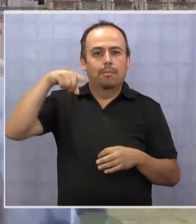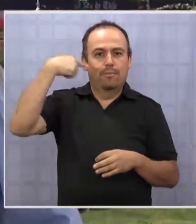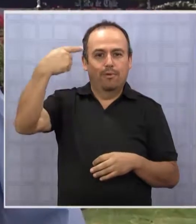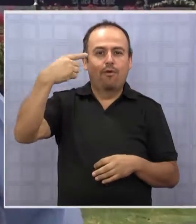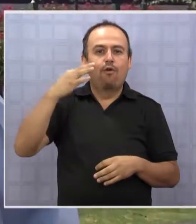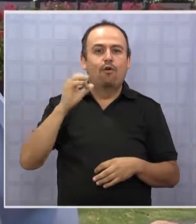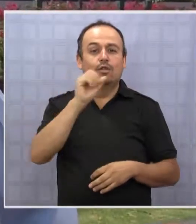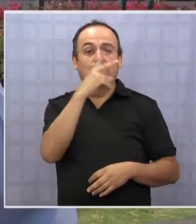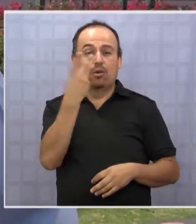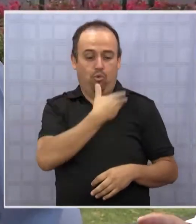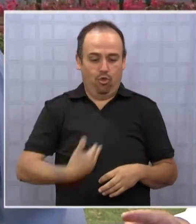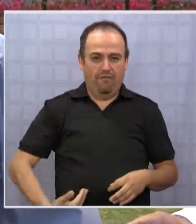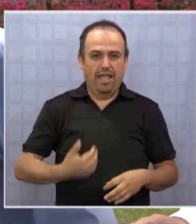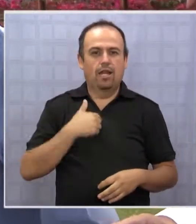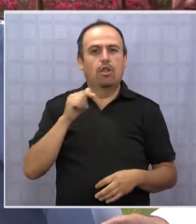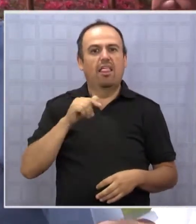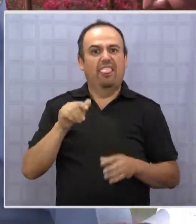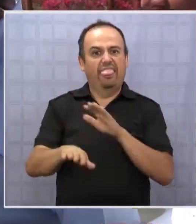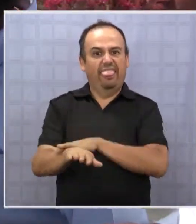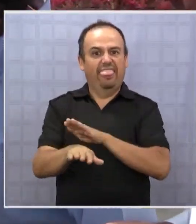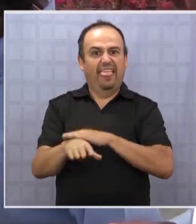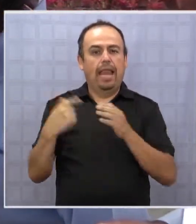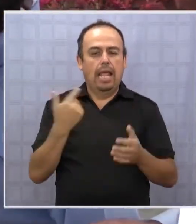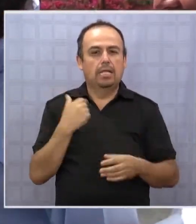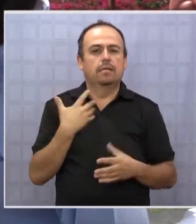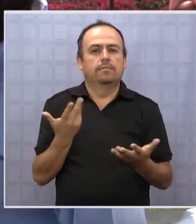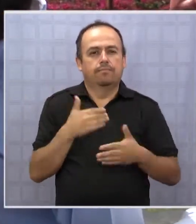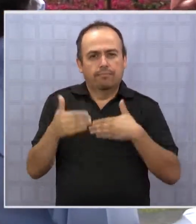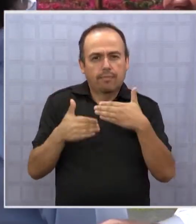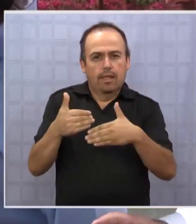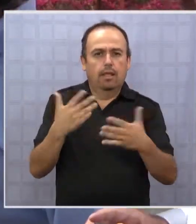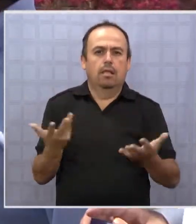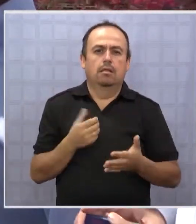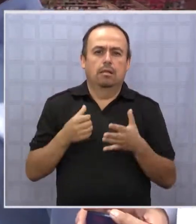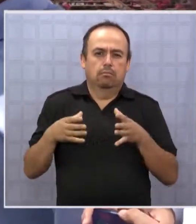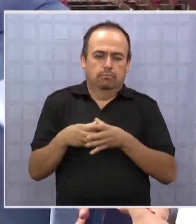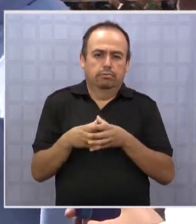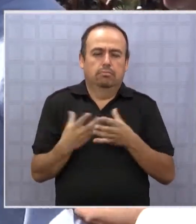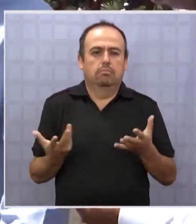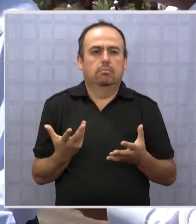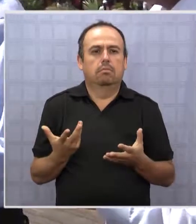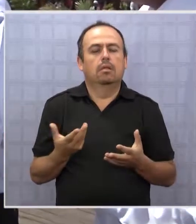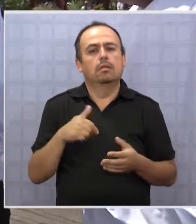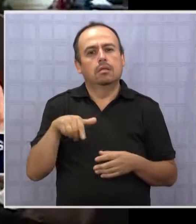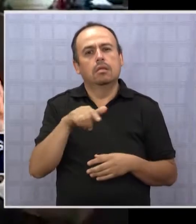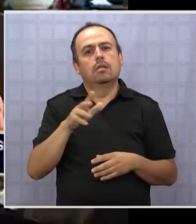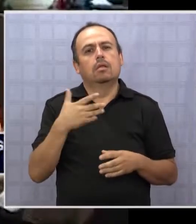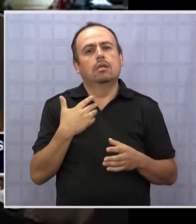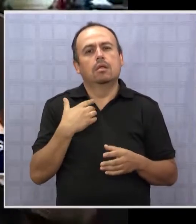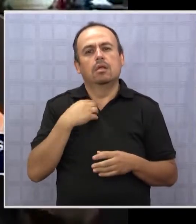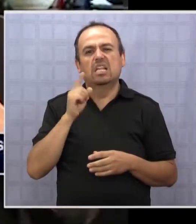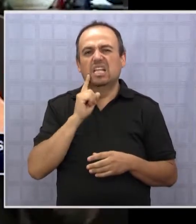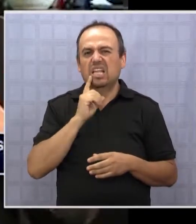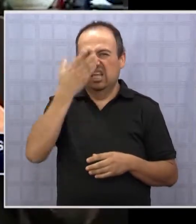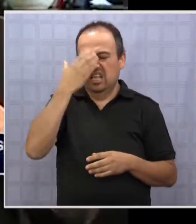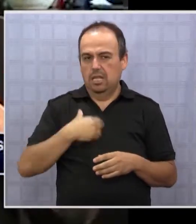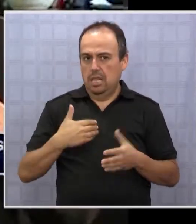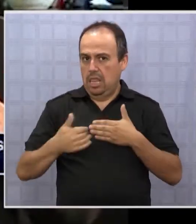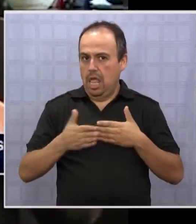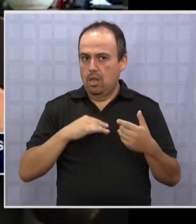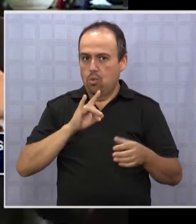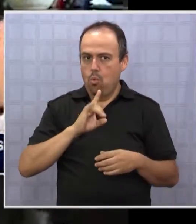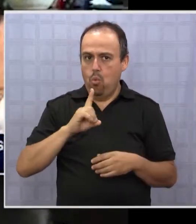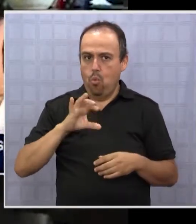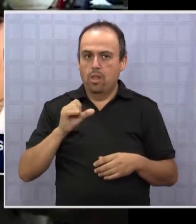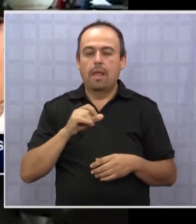es proyectar un segundo gobierno de la coalición y además evitar un quinto gobierno de la concertación unida al Partido Comunista. Quien parecía ser el candidato